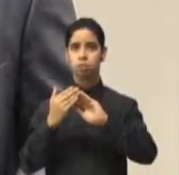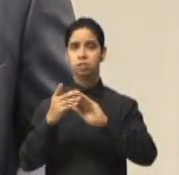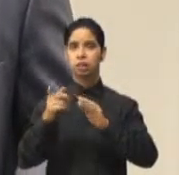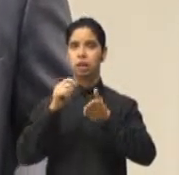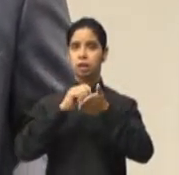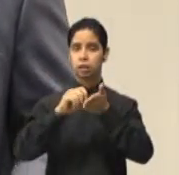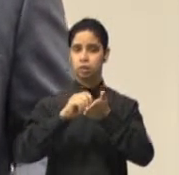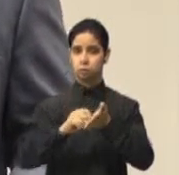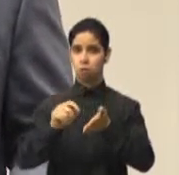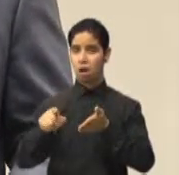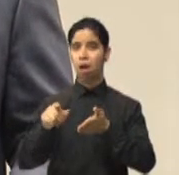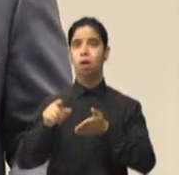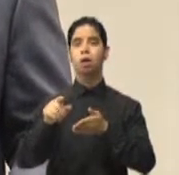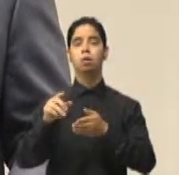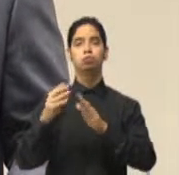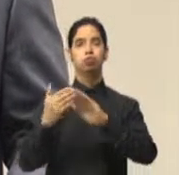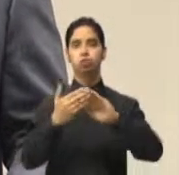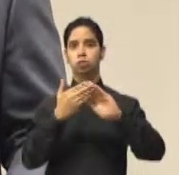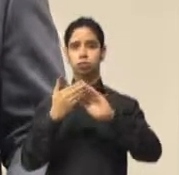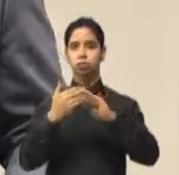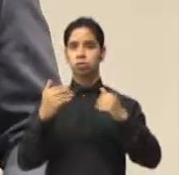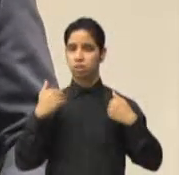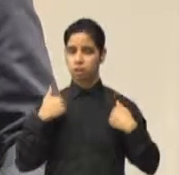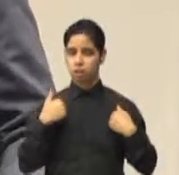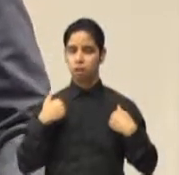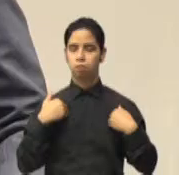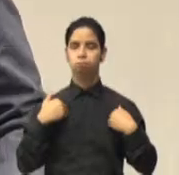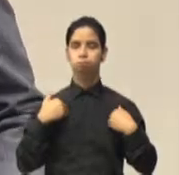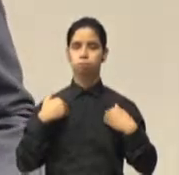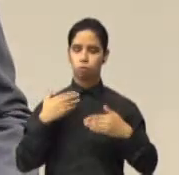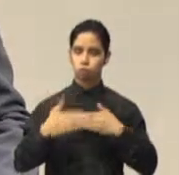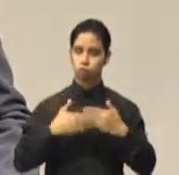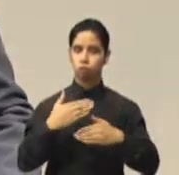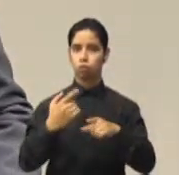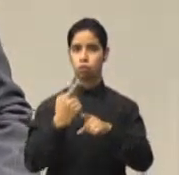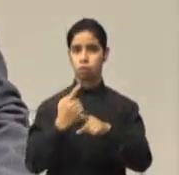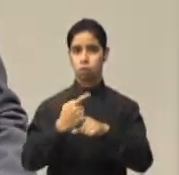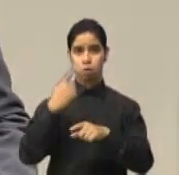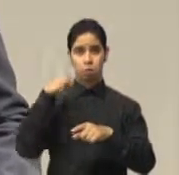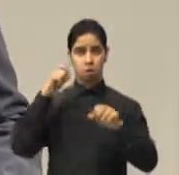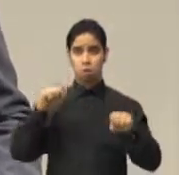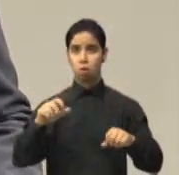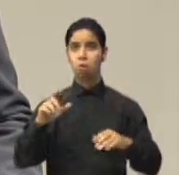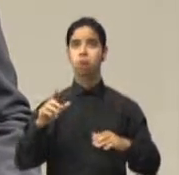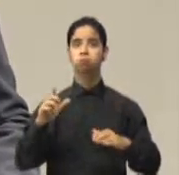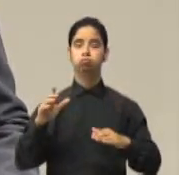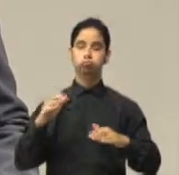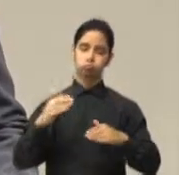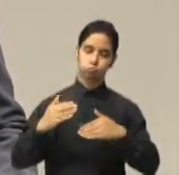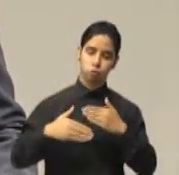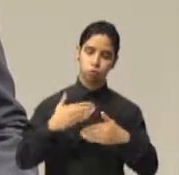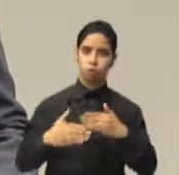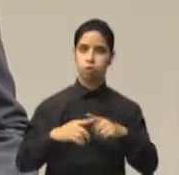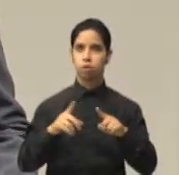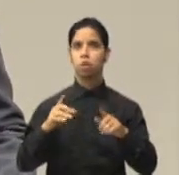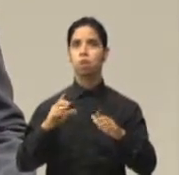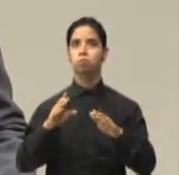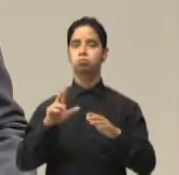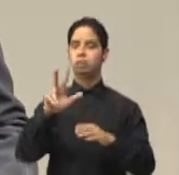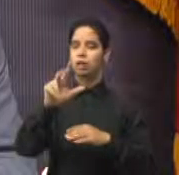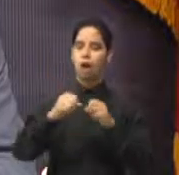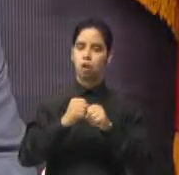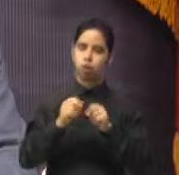adscrita al municipio y se establecerán los mecanismos necesarios para iniciar un proceso de transición de tres años.